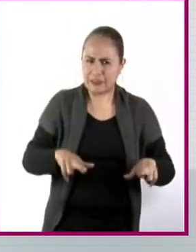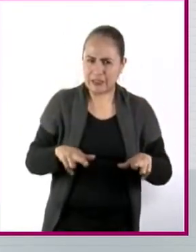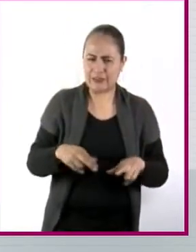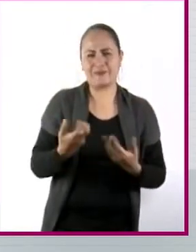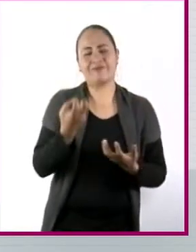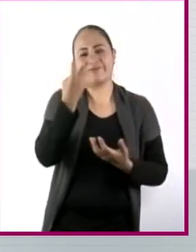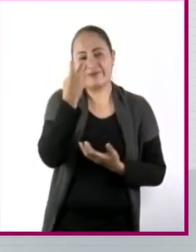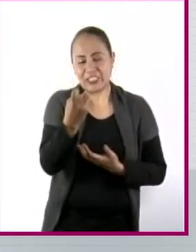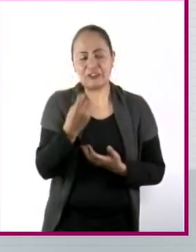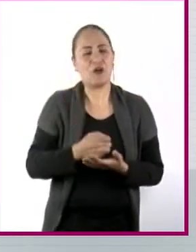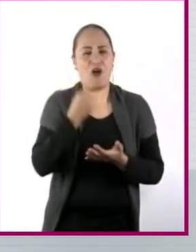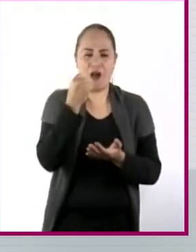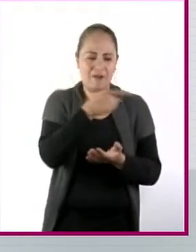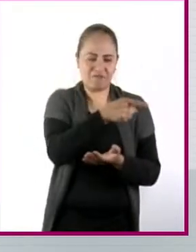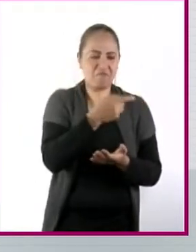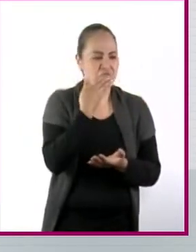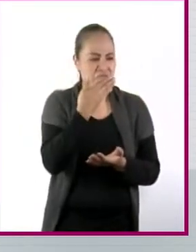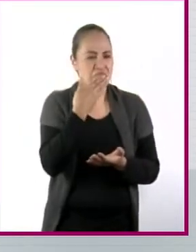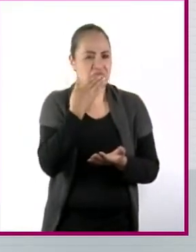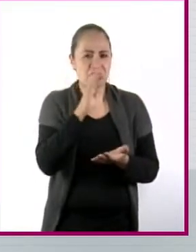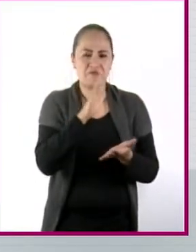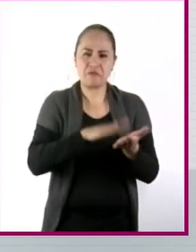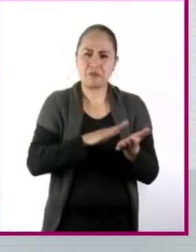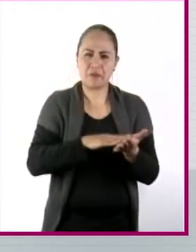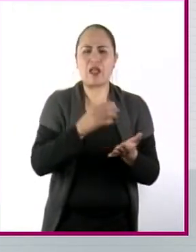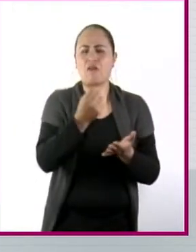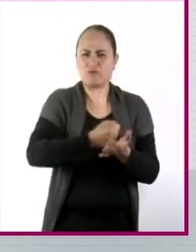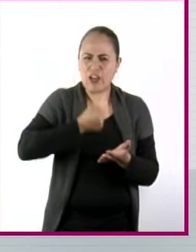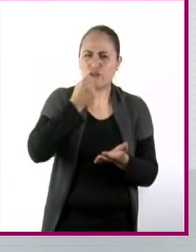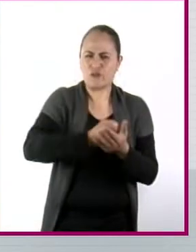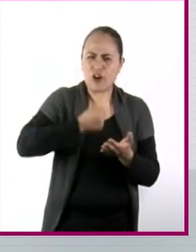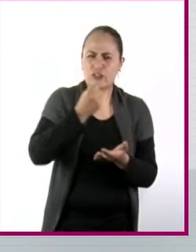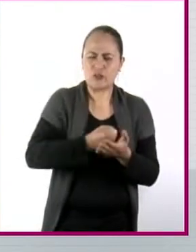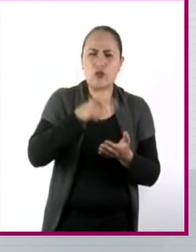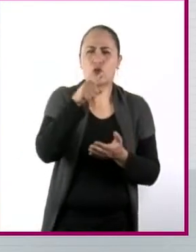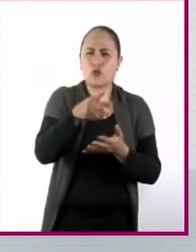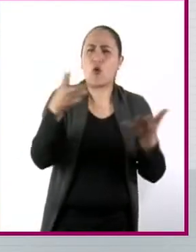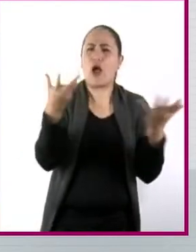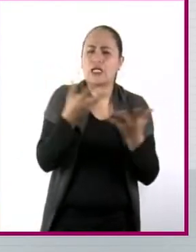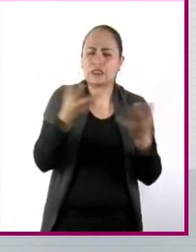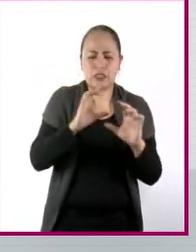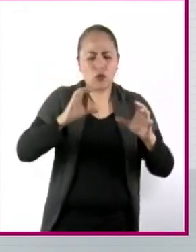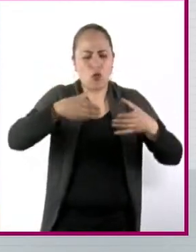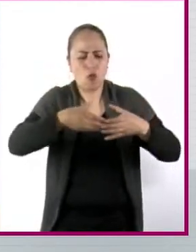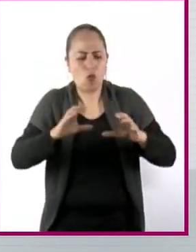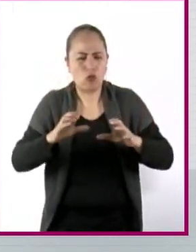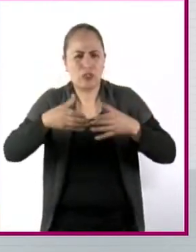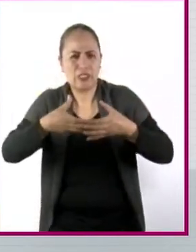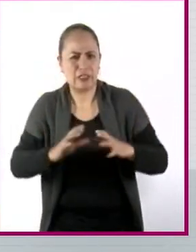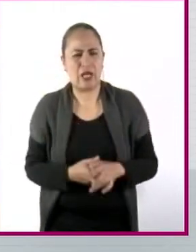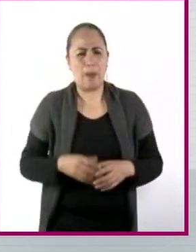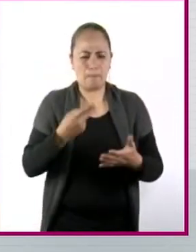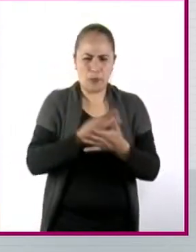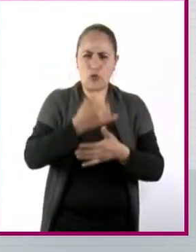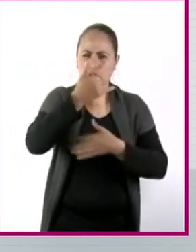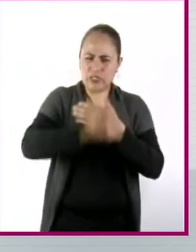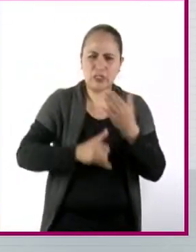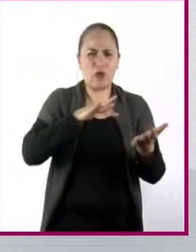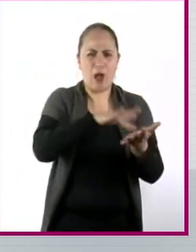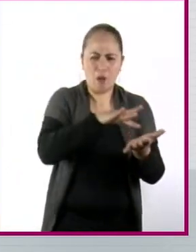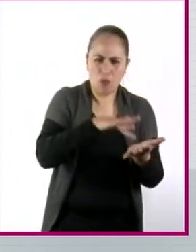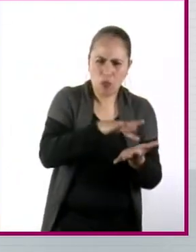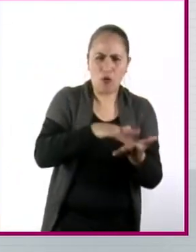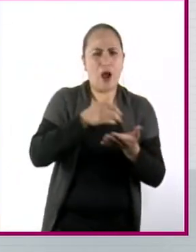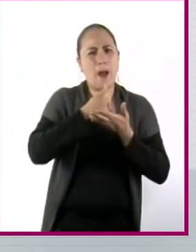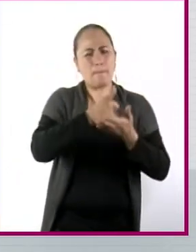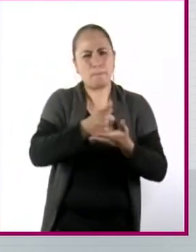voces se ganan en el sentido de qué es lo que tú haces por tu misma comunidad. O dándole vida a estos proyectos, dándole esa